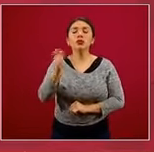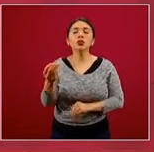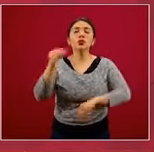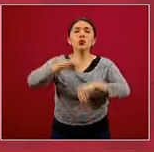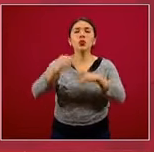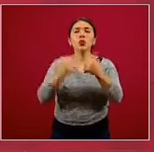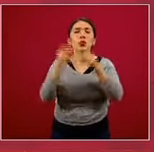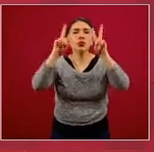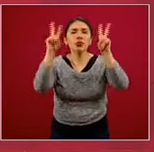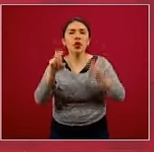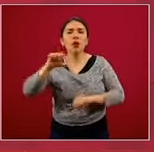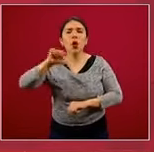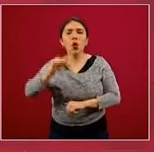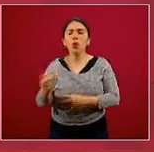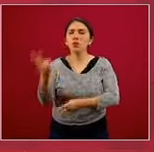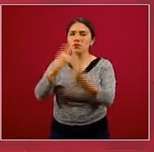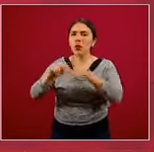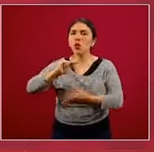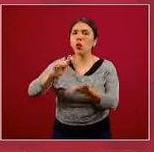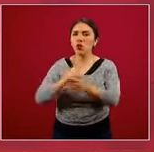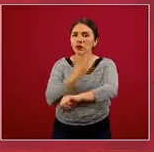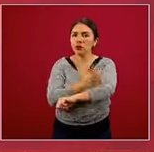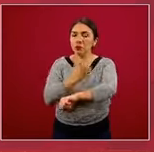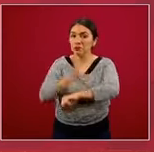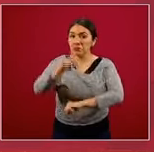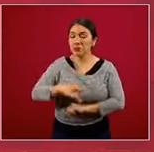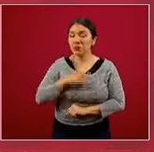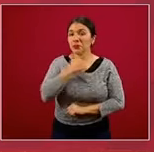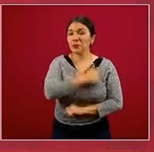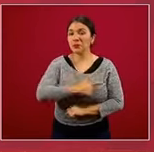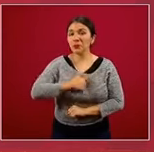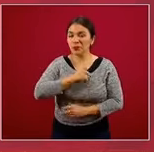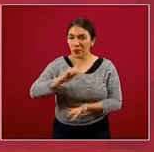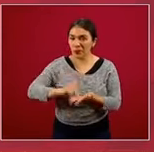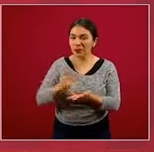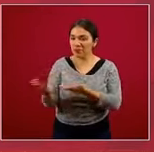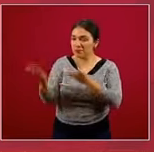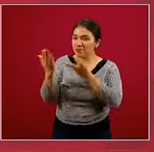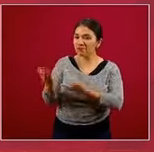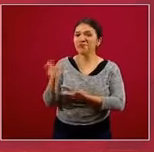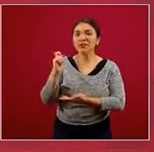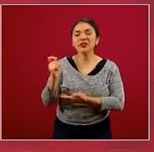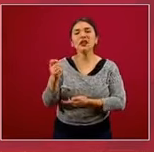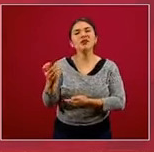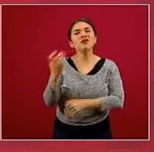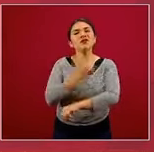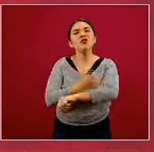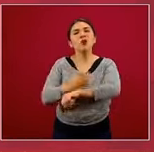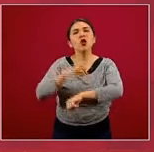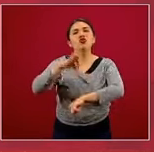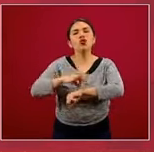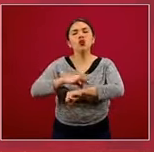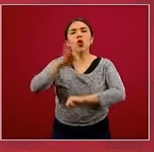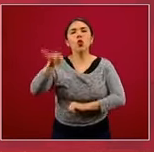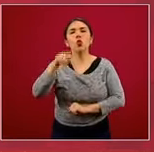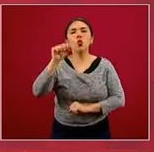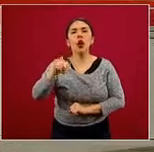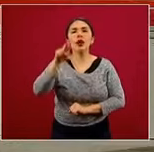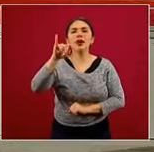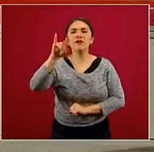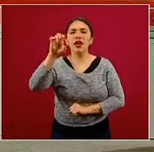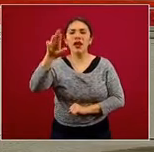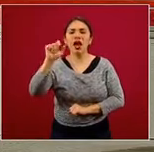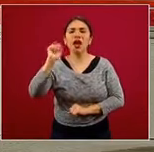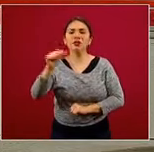el componente temático, hoy nos vuelve a acompañar y nos da gusto, es un verdadero privilegio, que nos acompaña el doctor Juan Rivera Domarco,